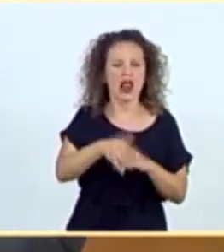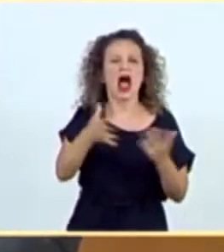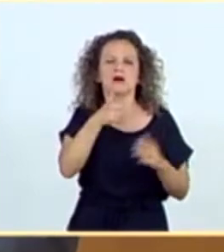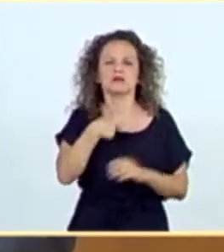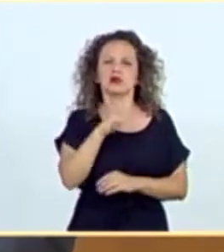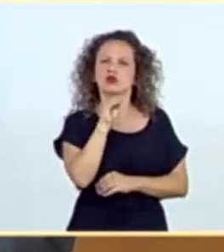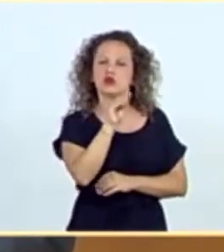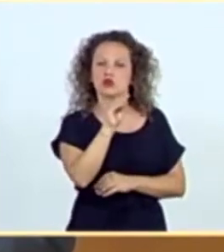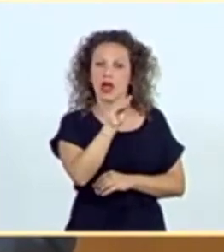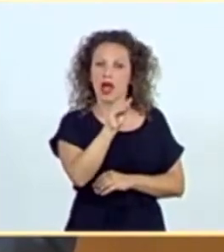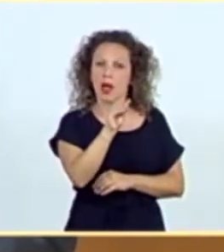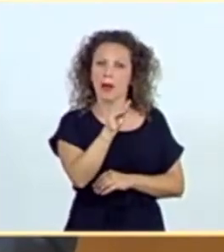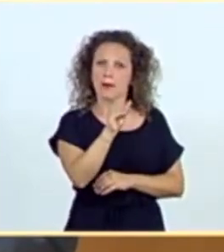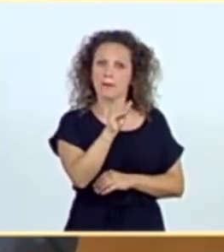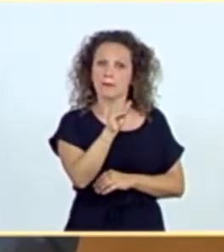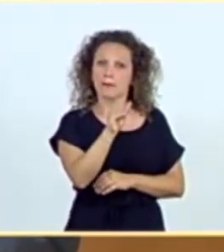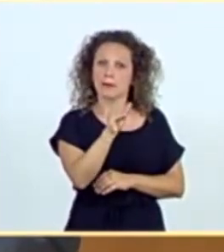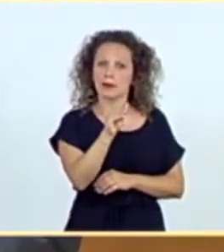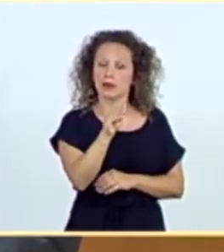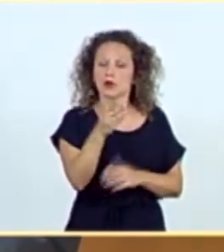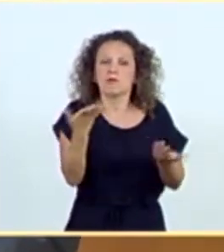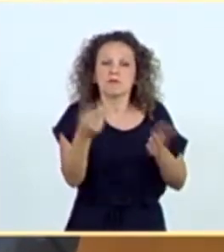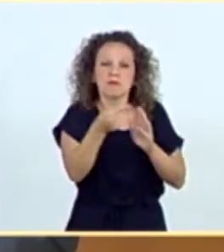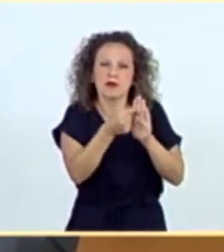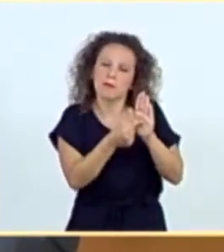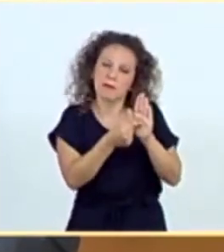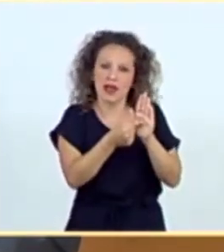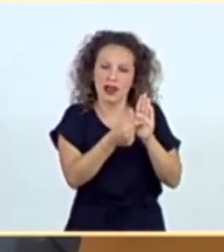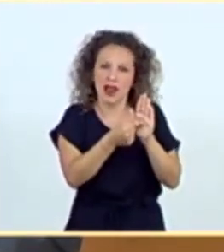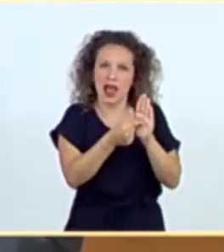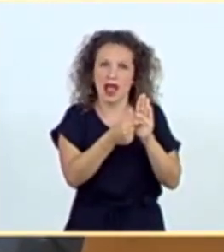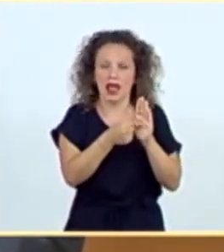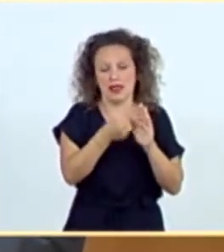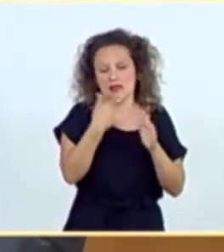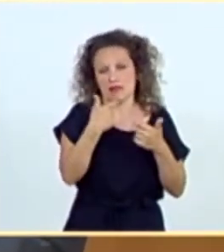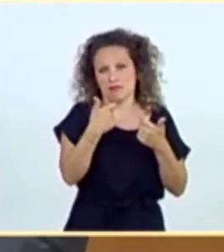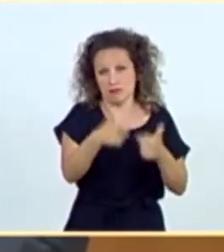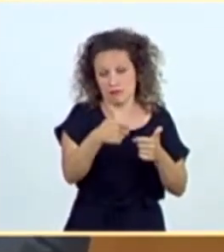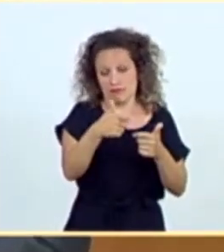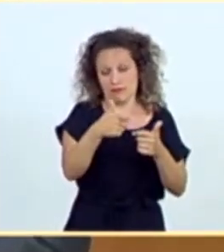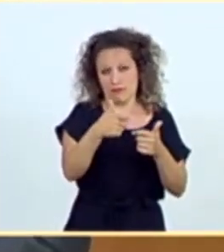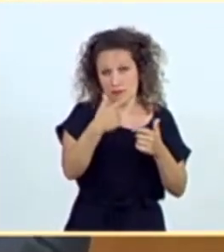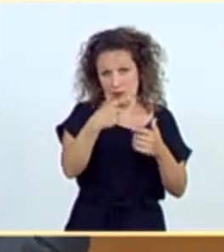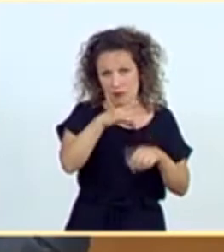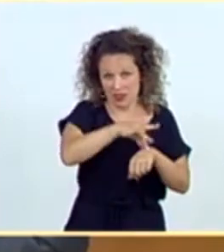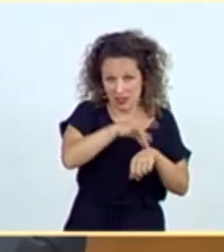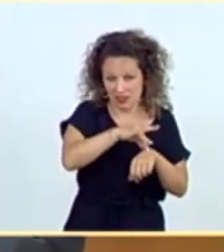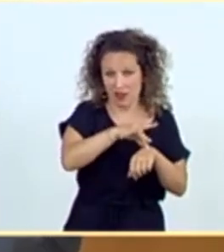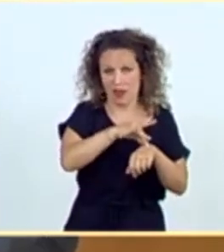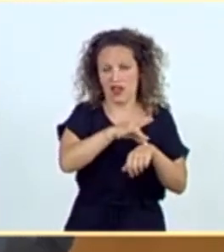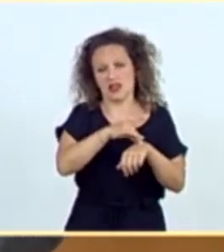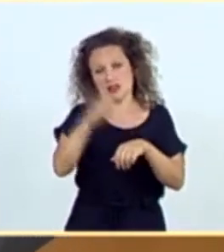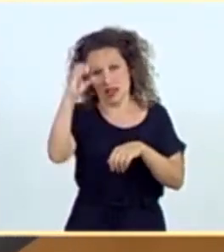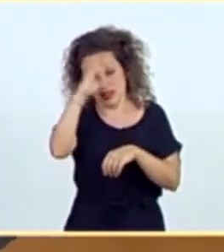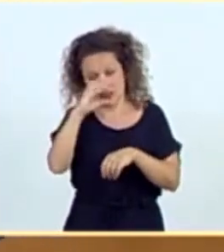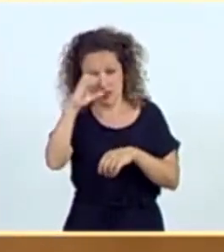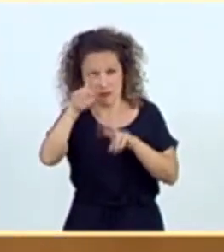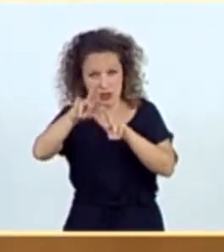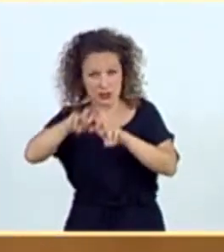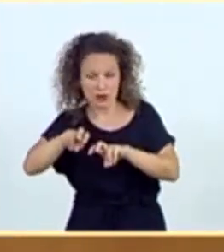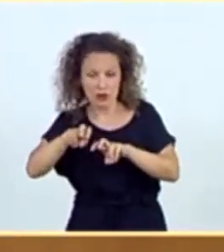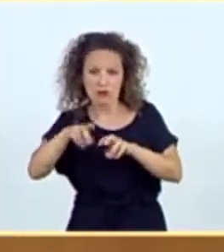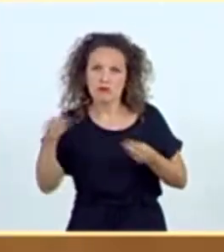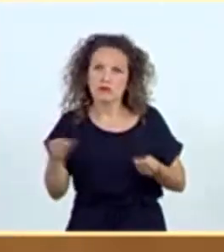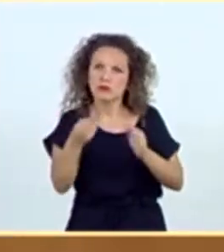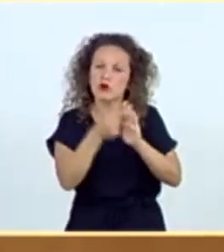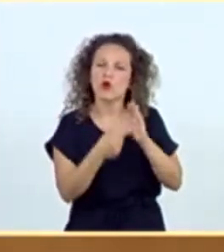adoptar para incentivar la industria nacional biomédica y la investigación nacional? Queremos también que hay que potenciar la